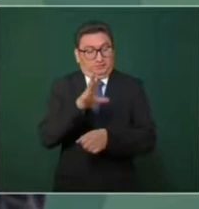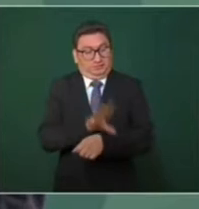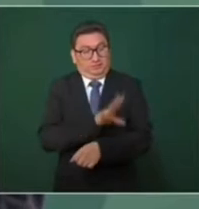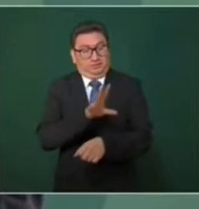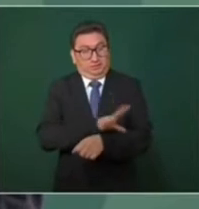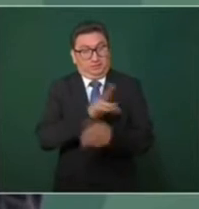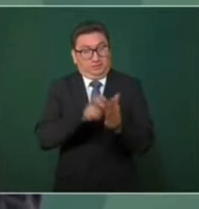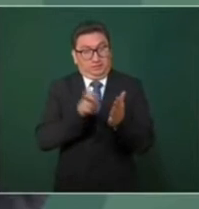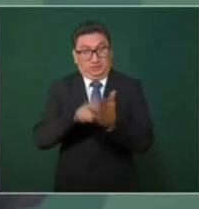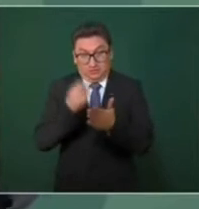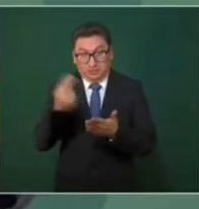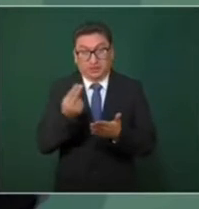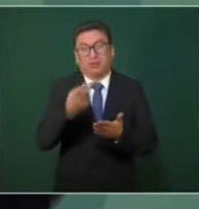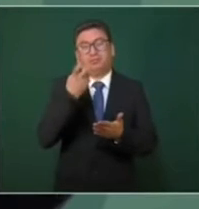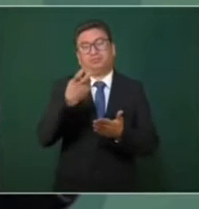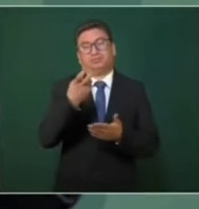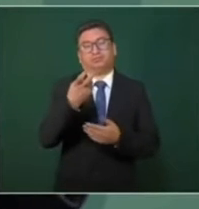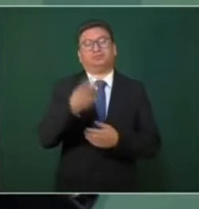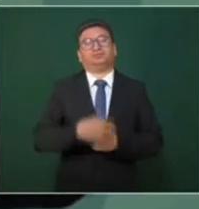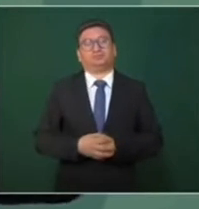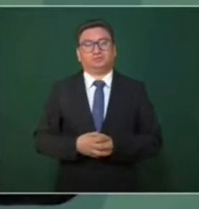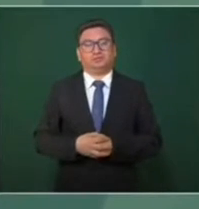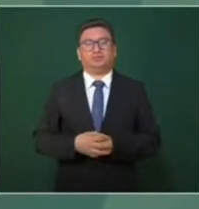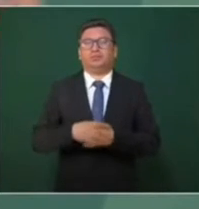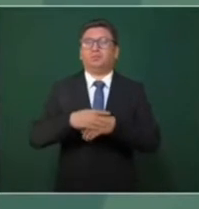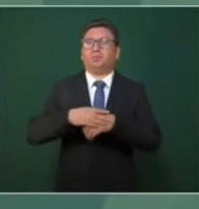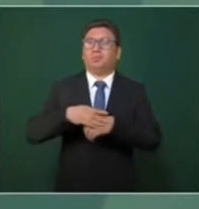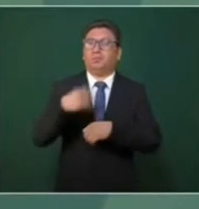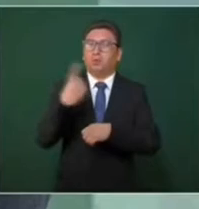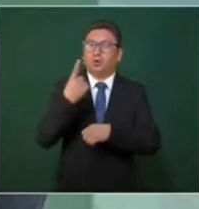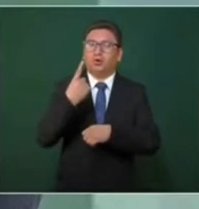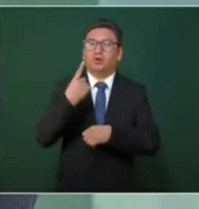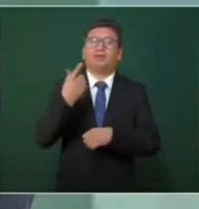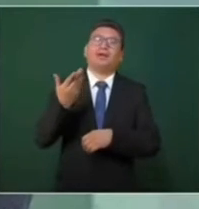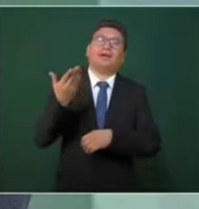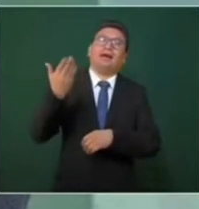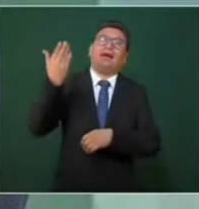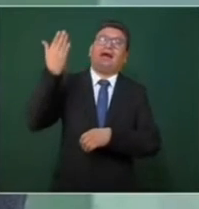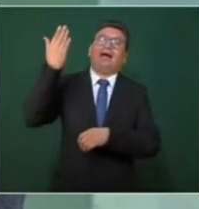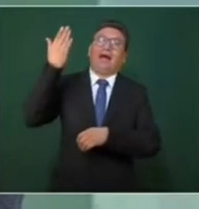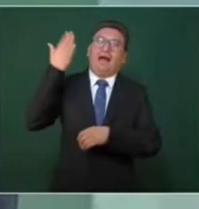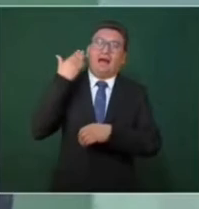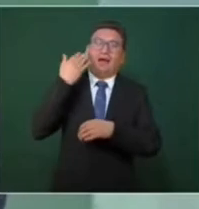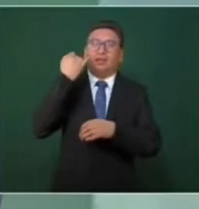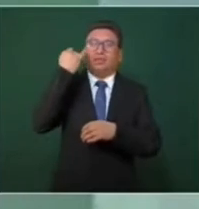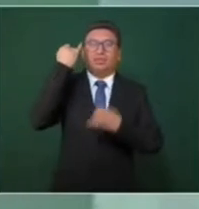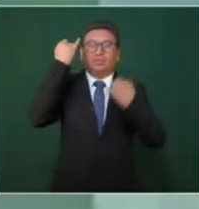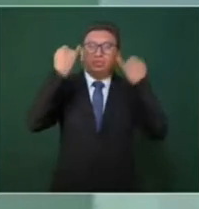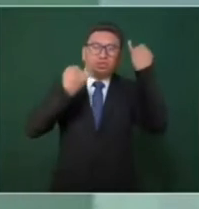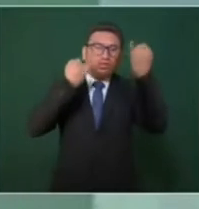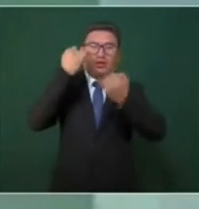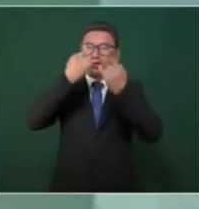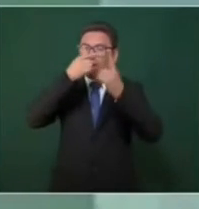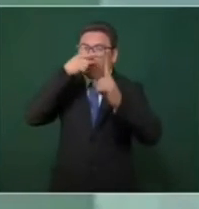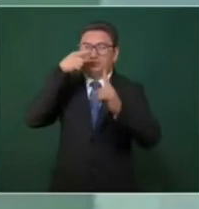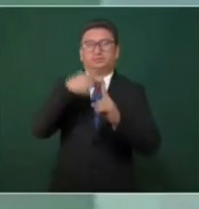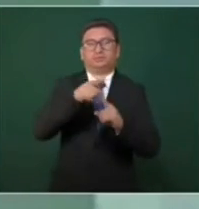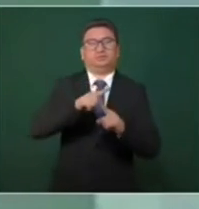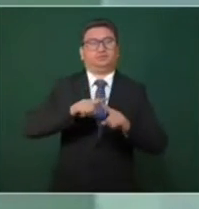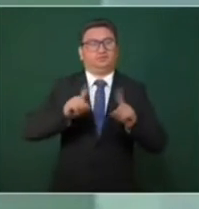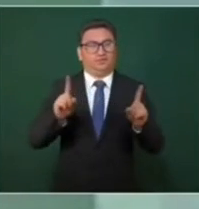porque se hizo con otros propósitos, se hizo, para